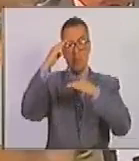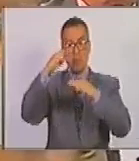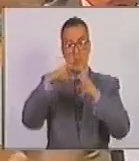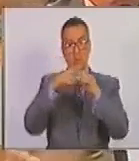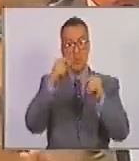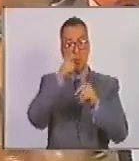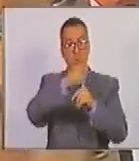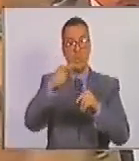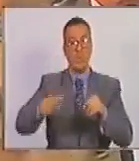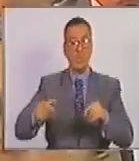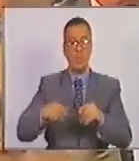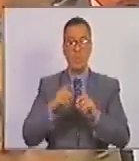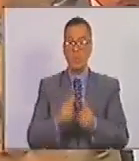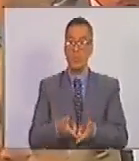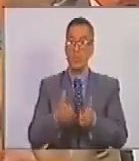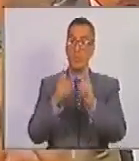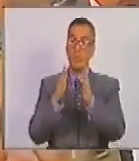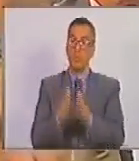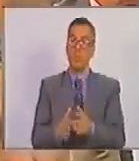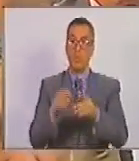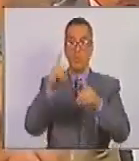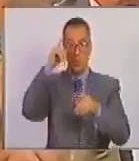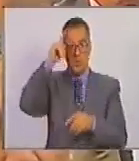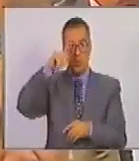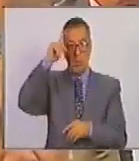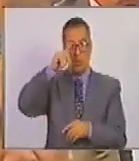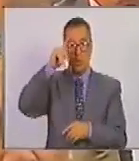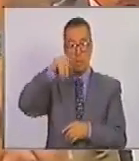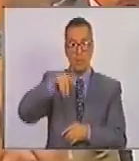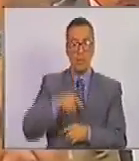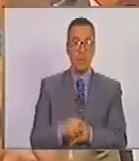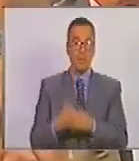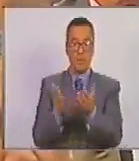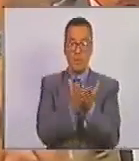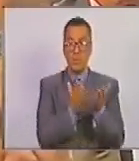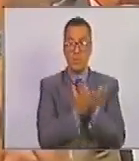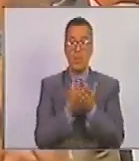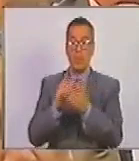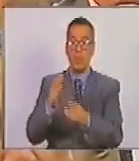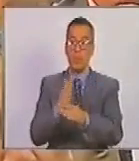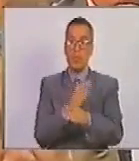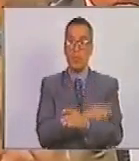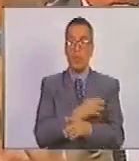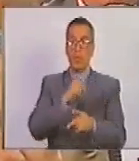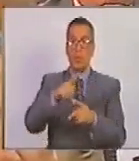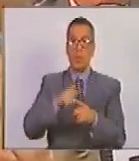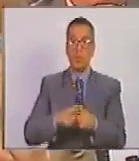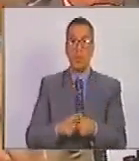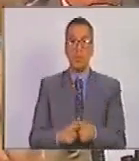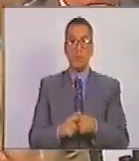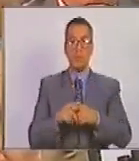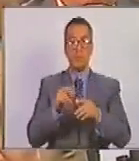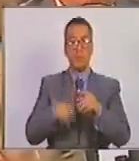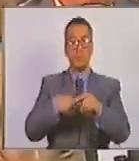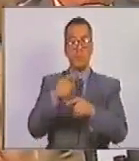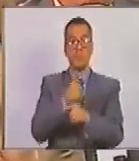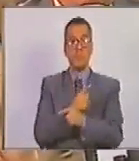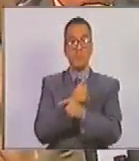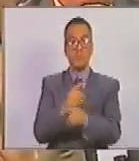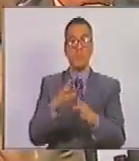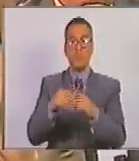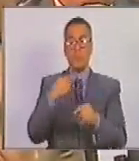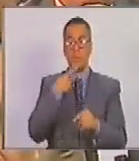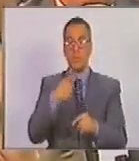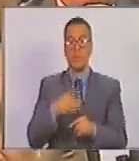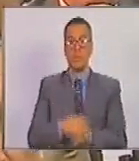a todo el personal de sus autoridades, profesorados y estudiantes tanto de pregrado como de posgrado. Es todo,